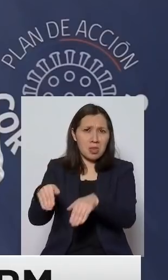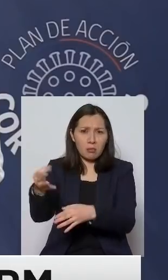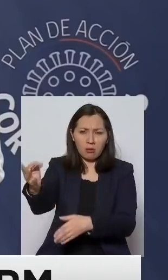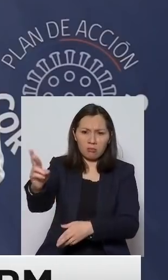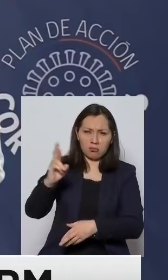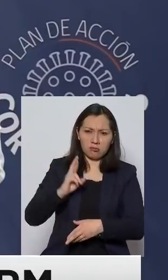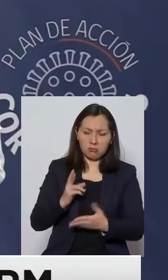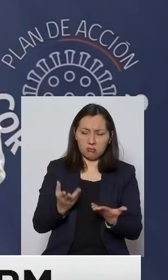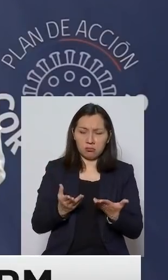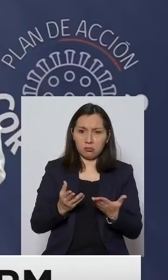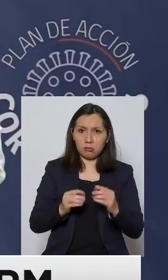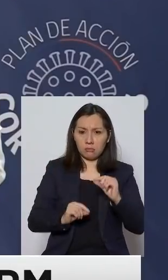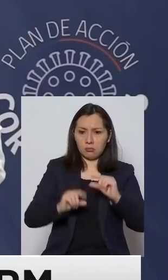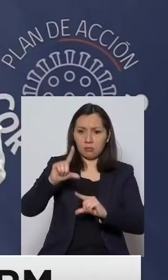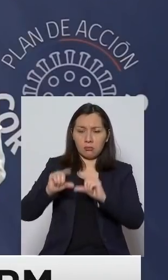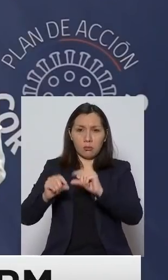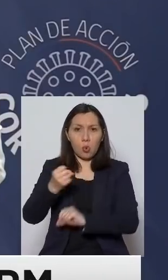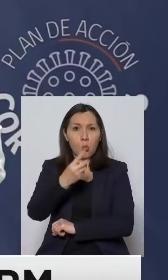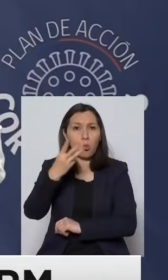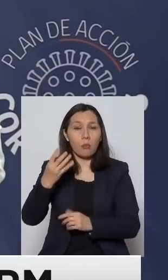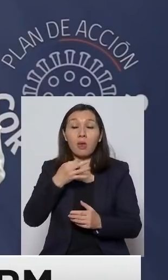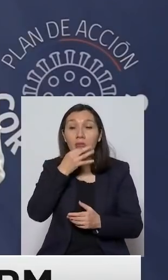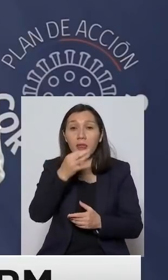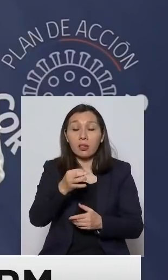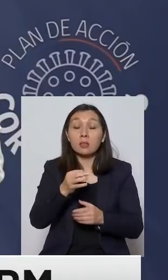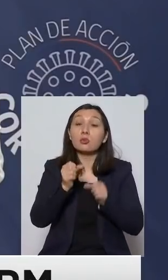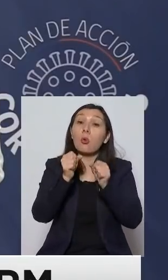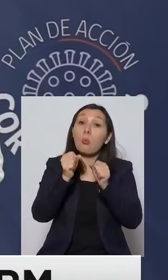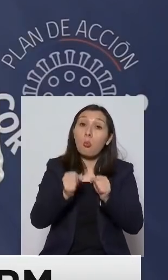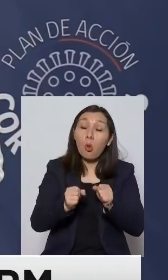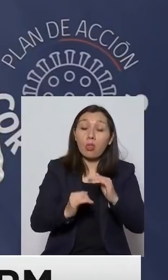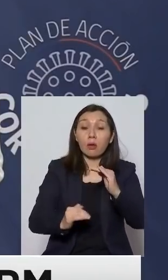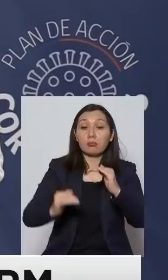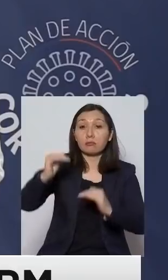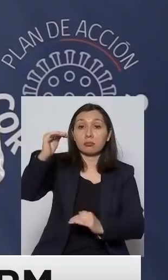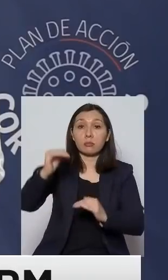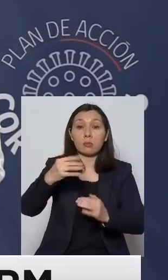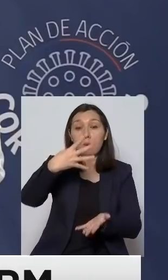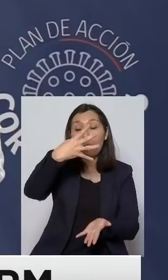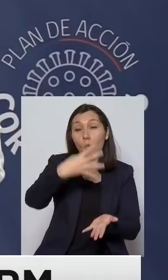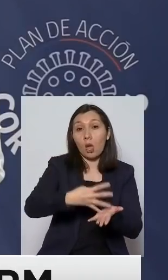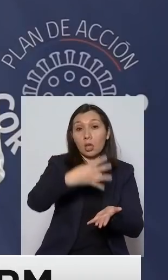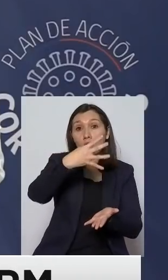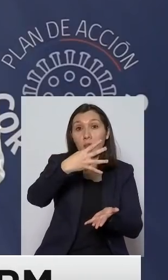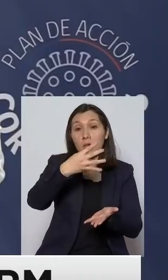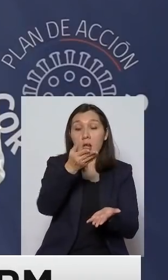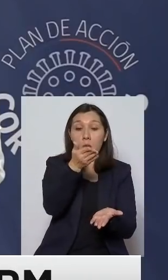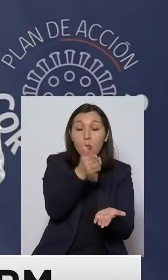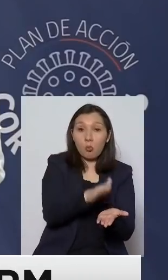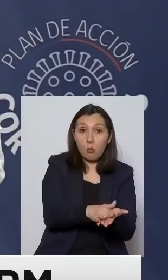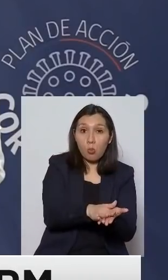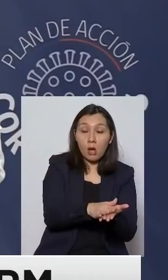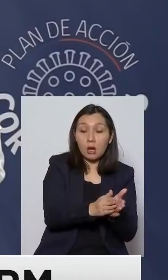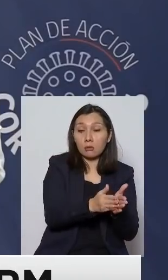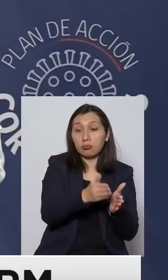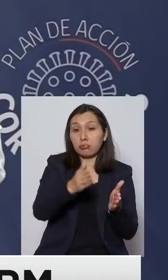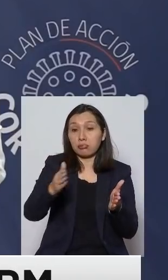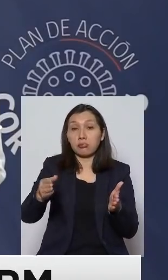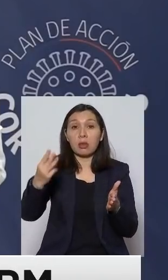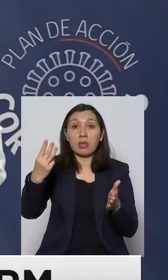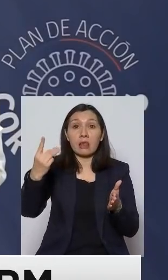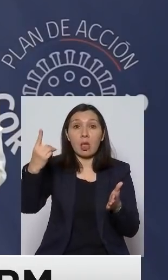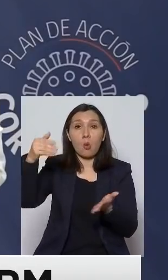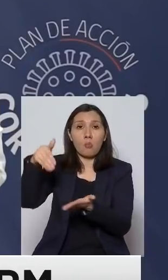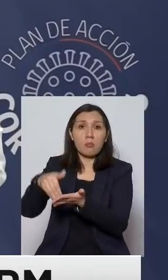el rango que dice es que este número puede oscilar entre 4.000 fallecidos y 31